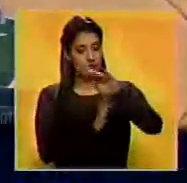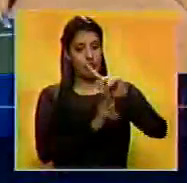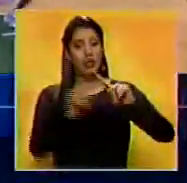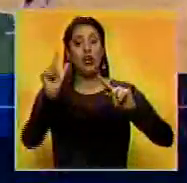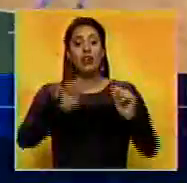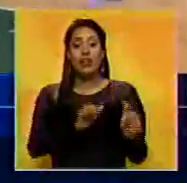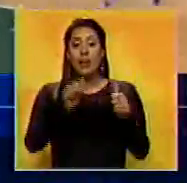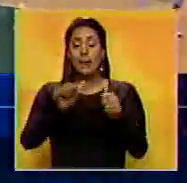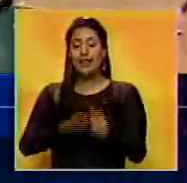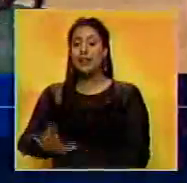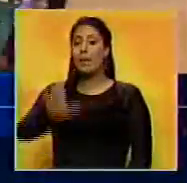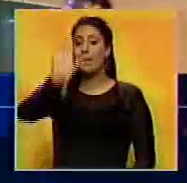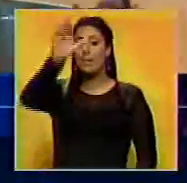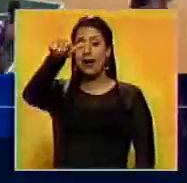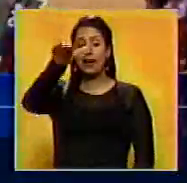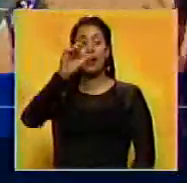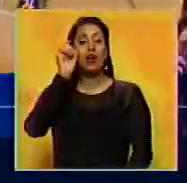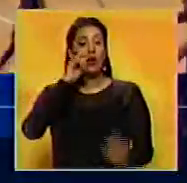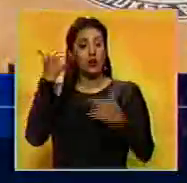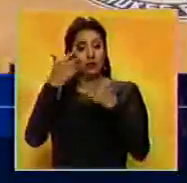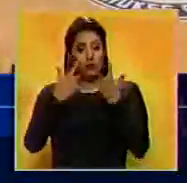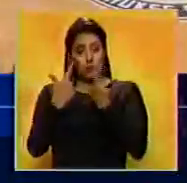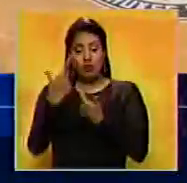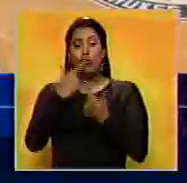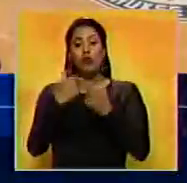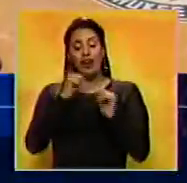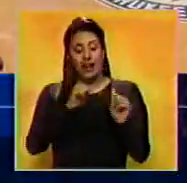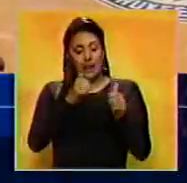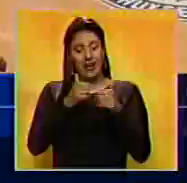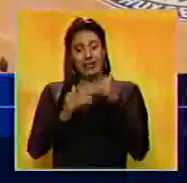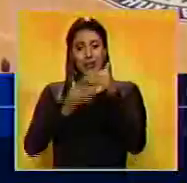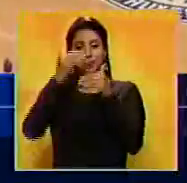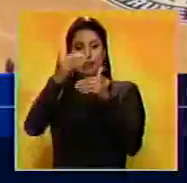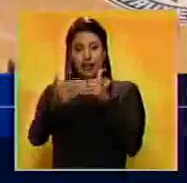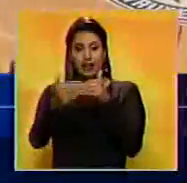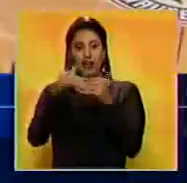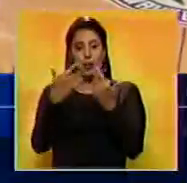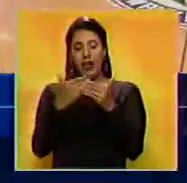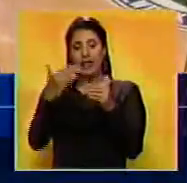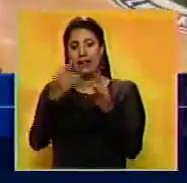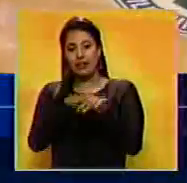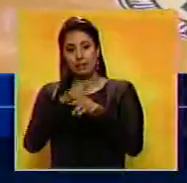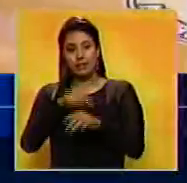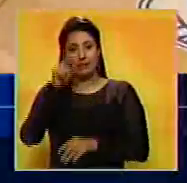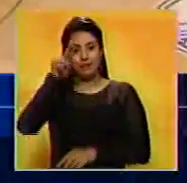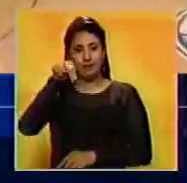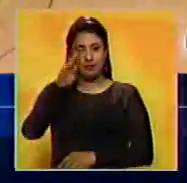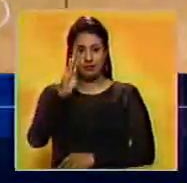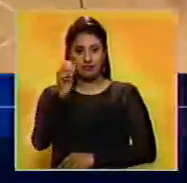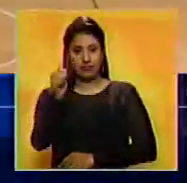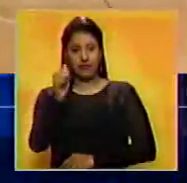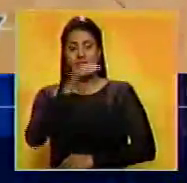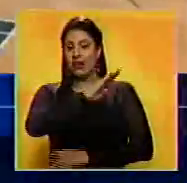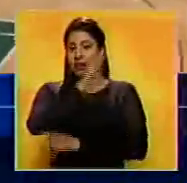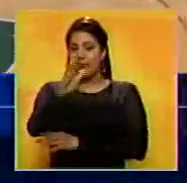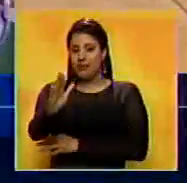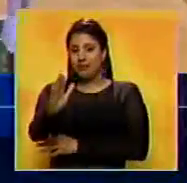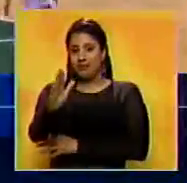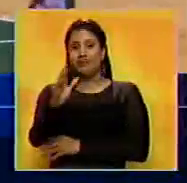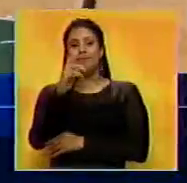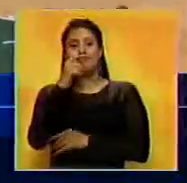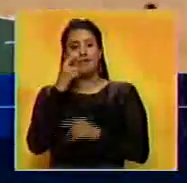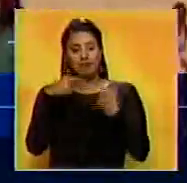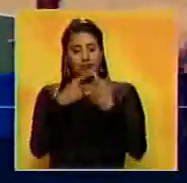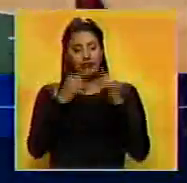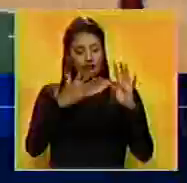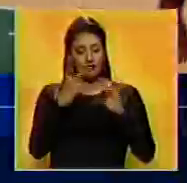Y pasamos al baloncesto porque los Raptors de Toronto avanzaron a la siguiente ronda de la post-temporada de la NBA tras vencer a los Bucks